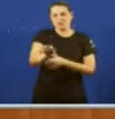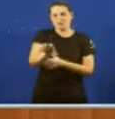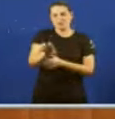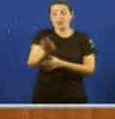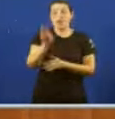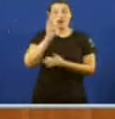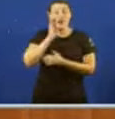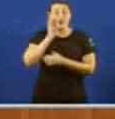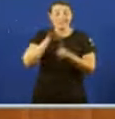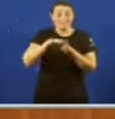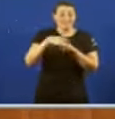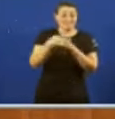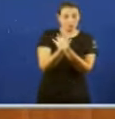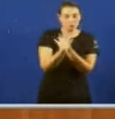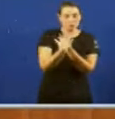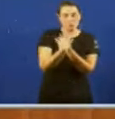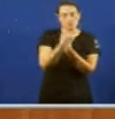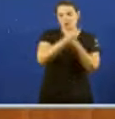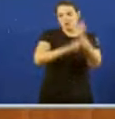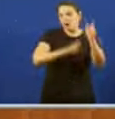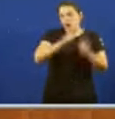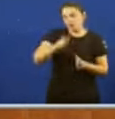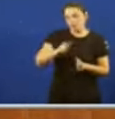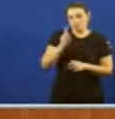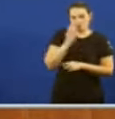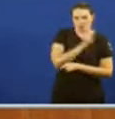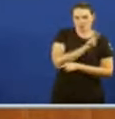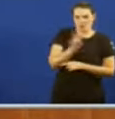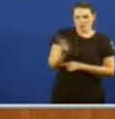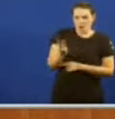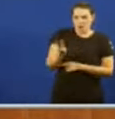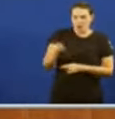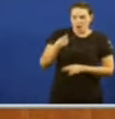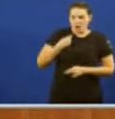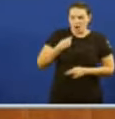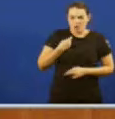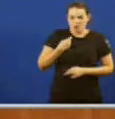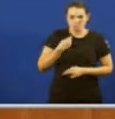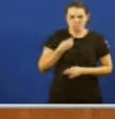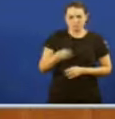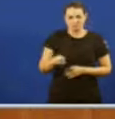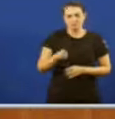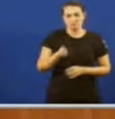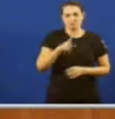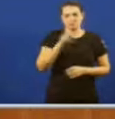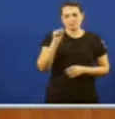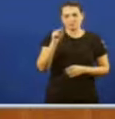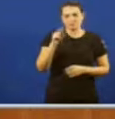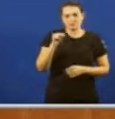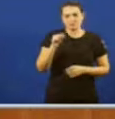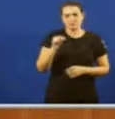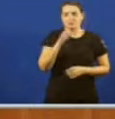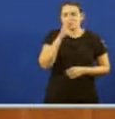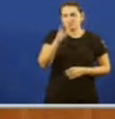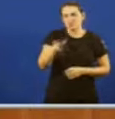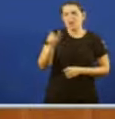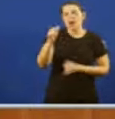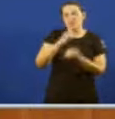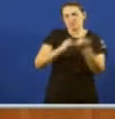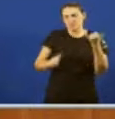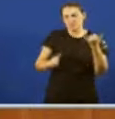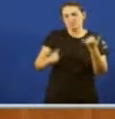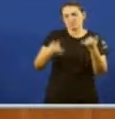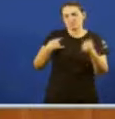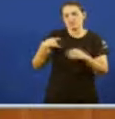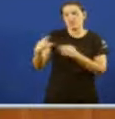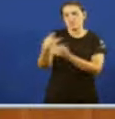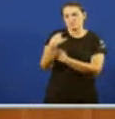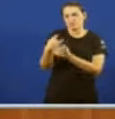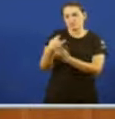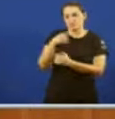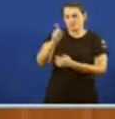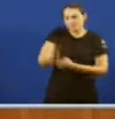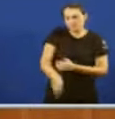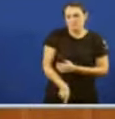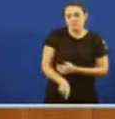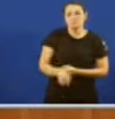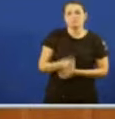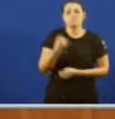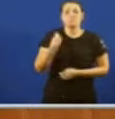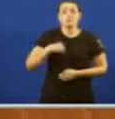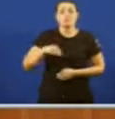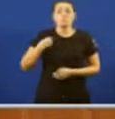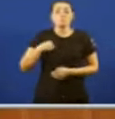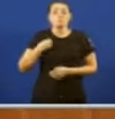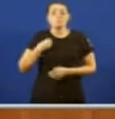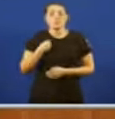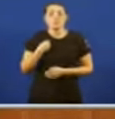efeito Foi un dos que máis Indignou a poboación Non só que non axudasen Se nunca ademais Tratasen de engañalos O señor Sánchez Izquierdo Deve ser